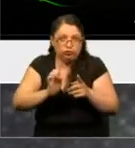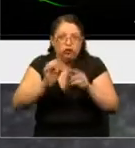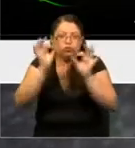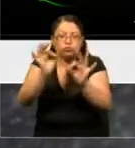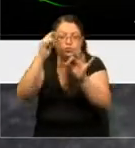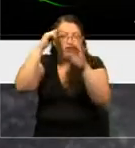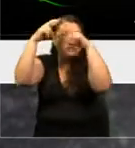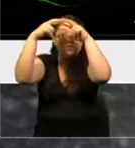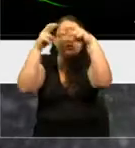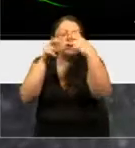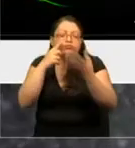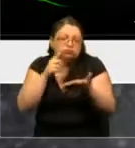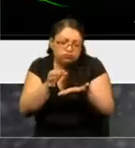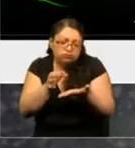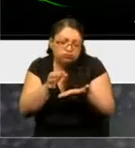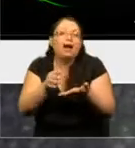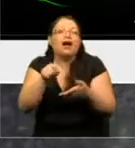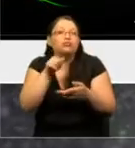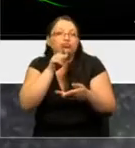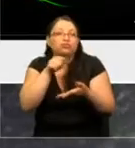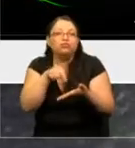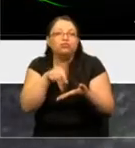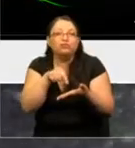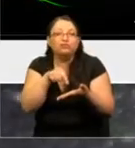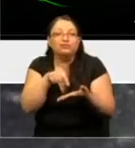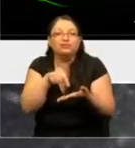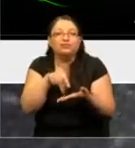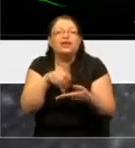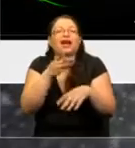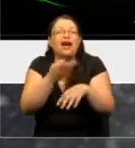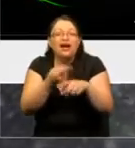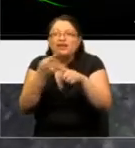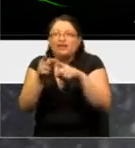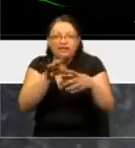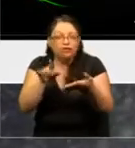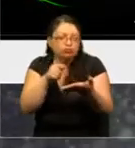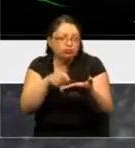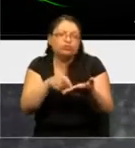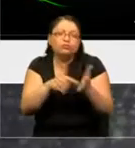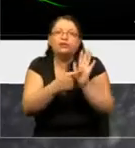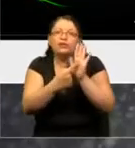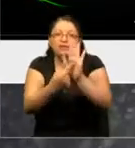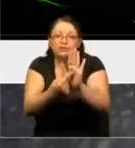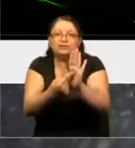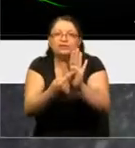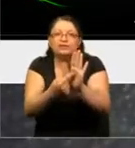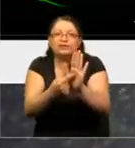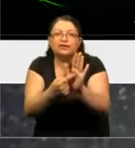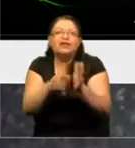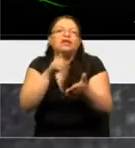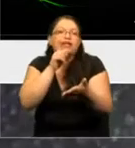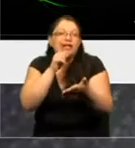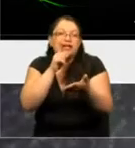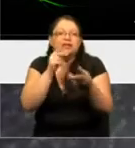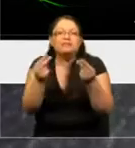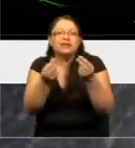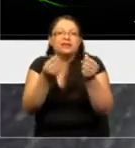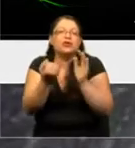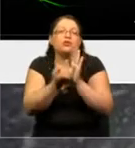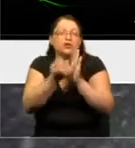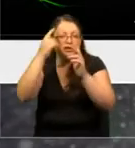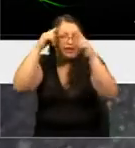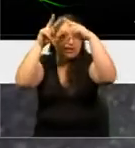efectivamente estas células les expresan. Uno encuentra diversos marcadores que hacen que estas células tengan una identidad neuronal.